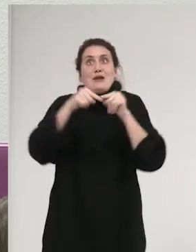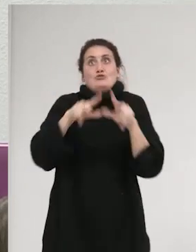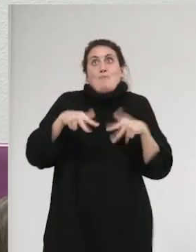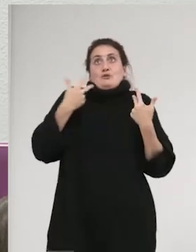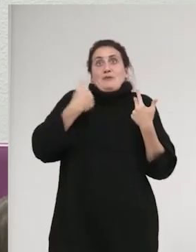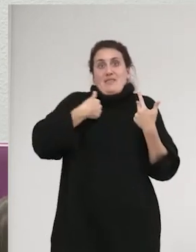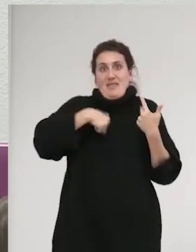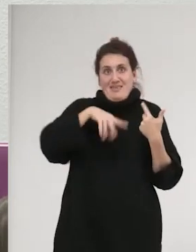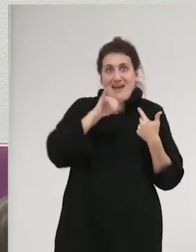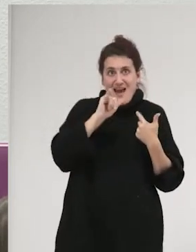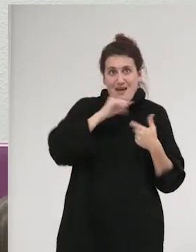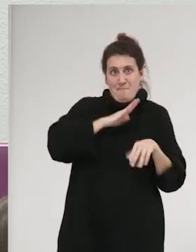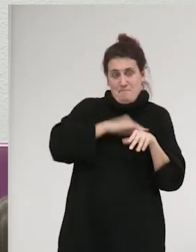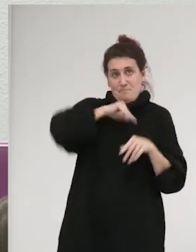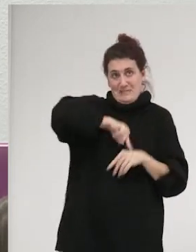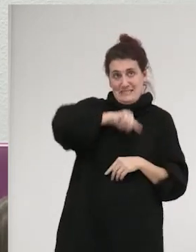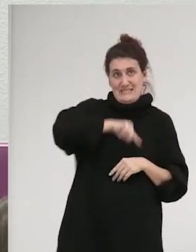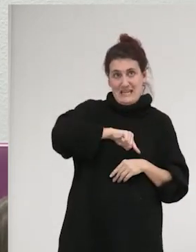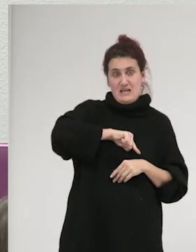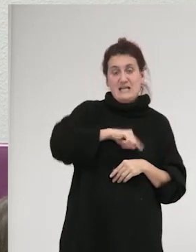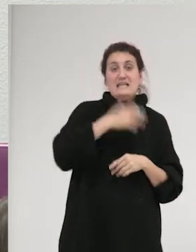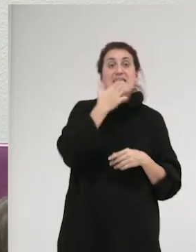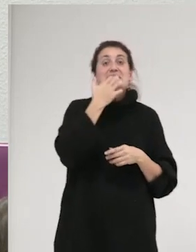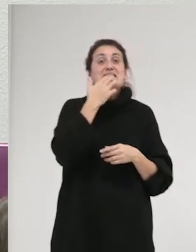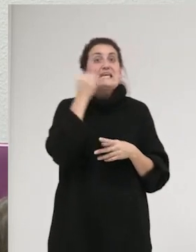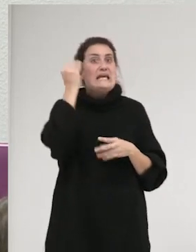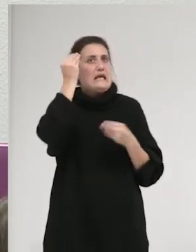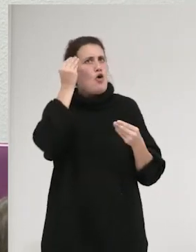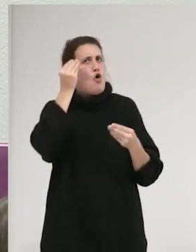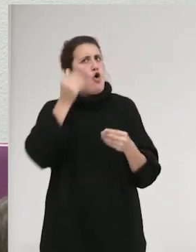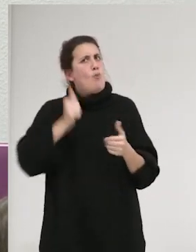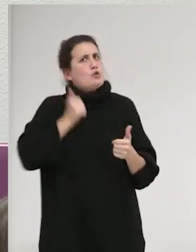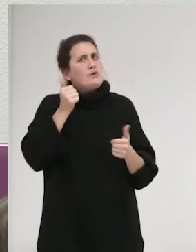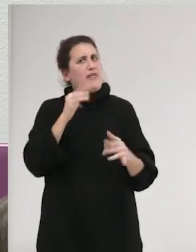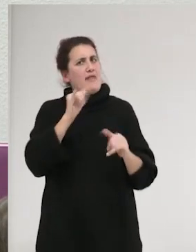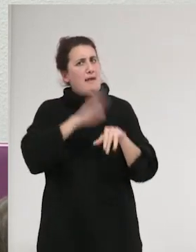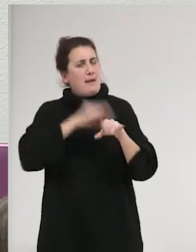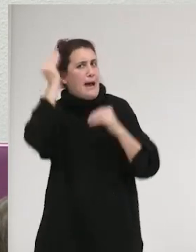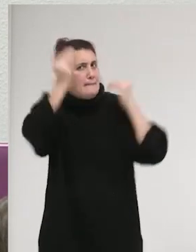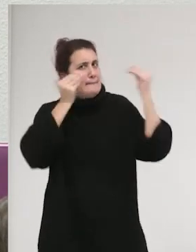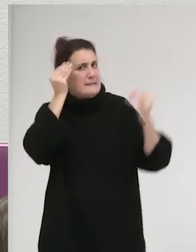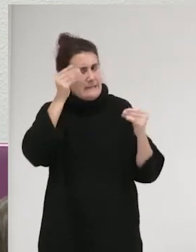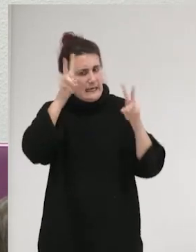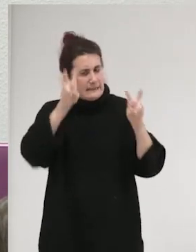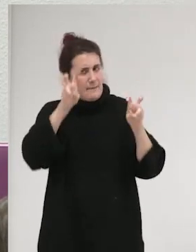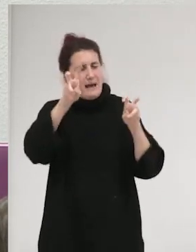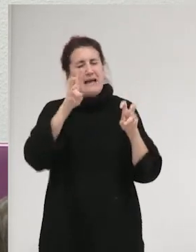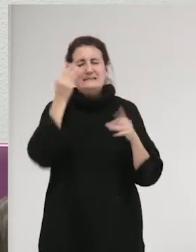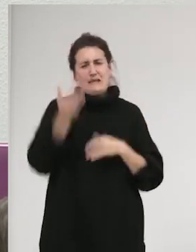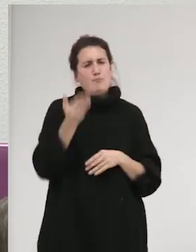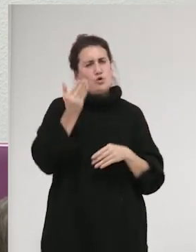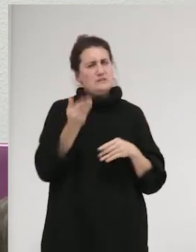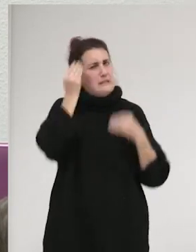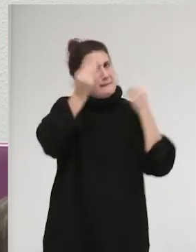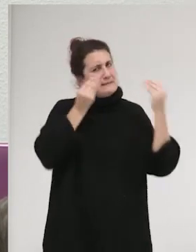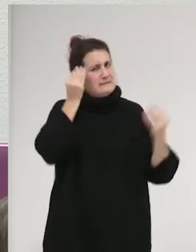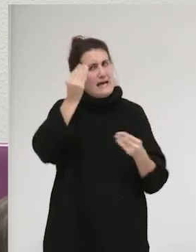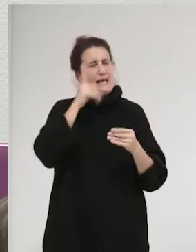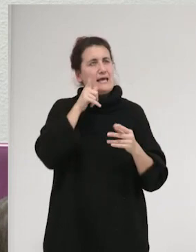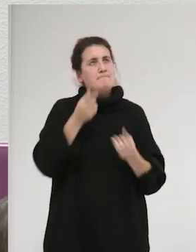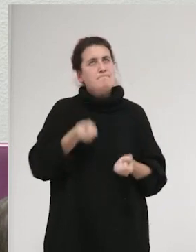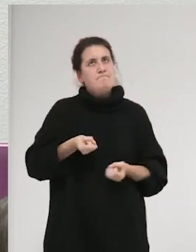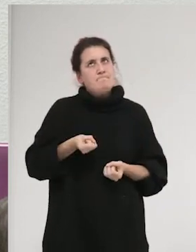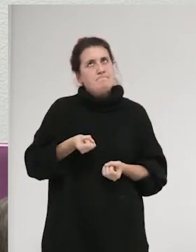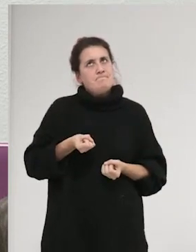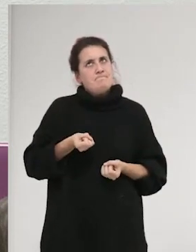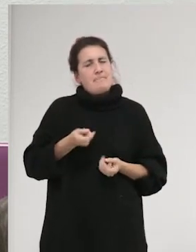que tengo para sentir, ¿no? Y creo que si tenemos la oportunidad de pensar sobre ello, es importante que pensemos sobre ello y que aportemos